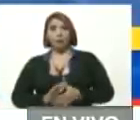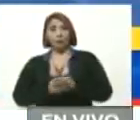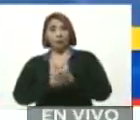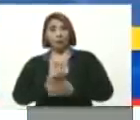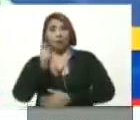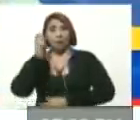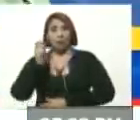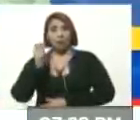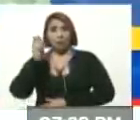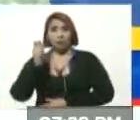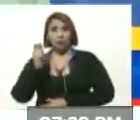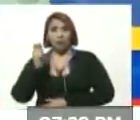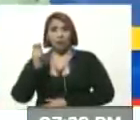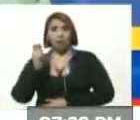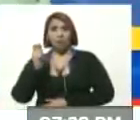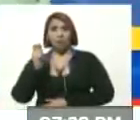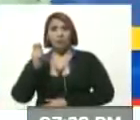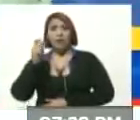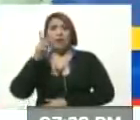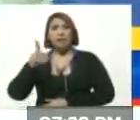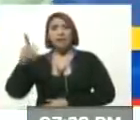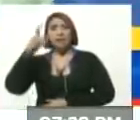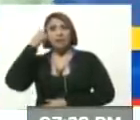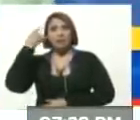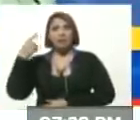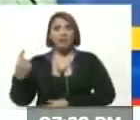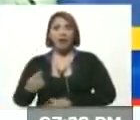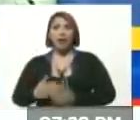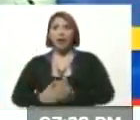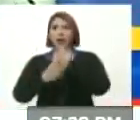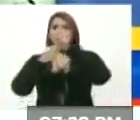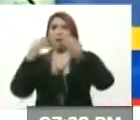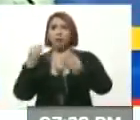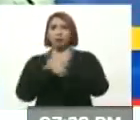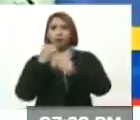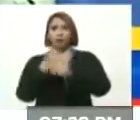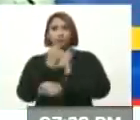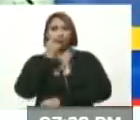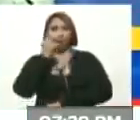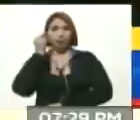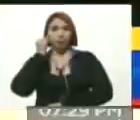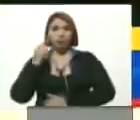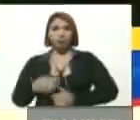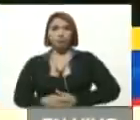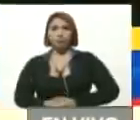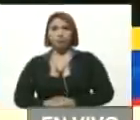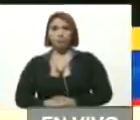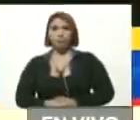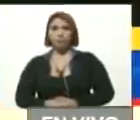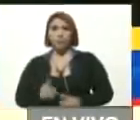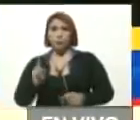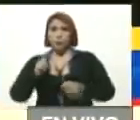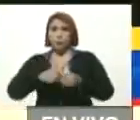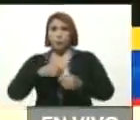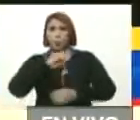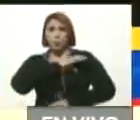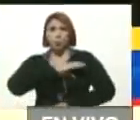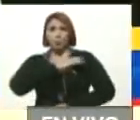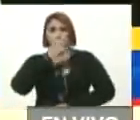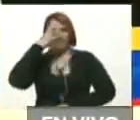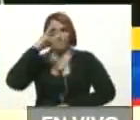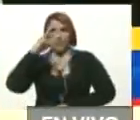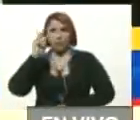diputada Diva Guzmán, líder de la clase obrera, lideresa de la clase obrera, miembro de la Comisión de México,